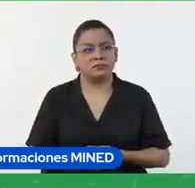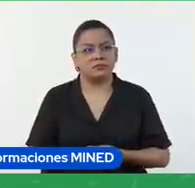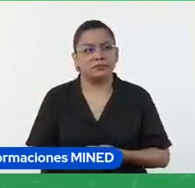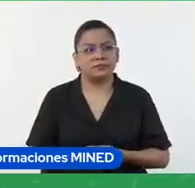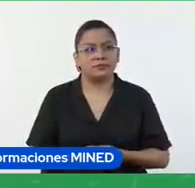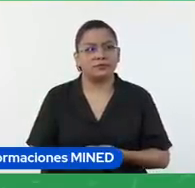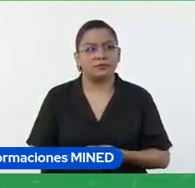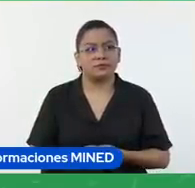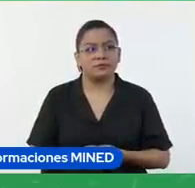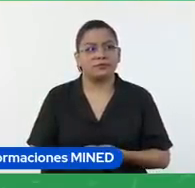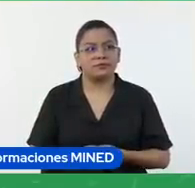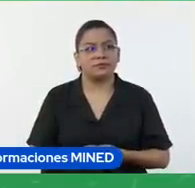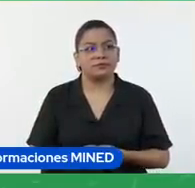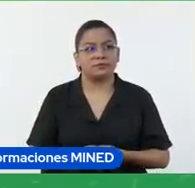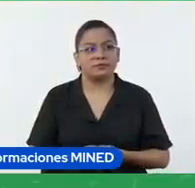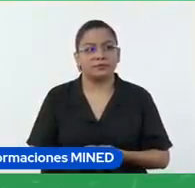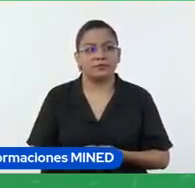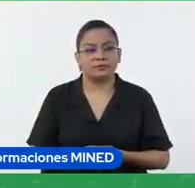bien